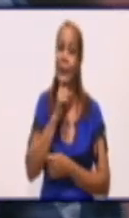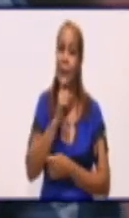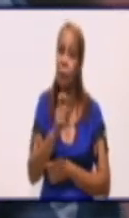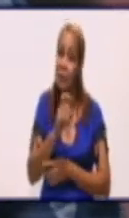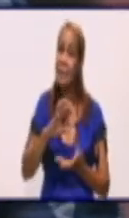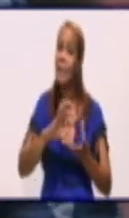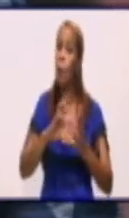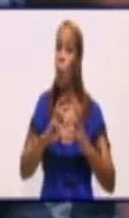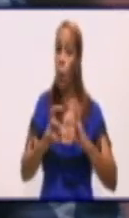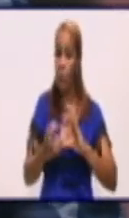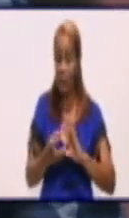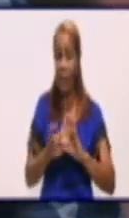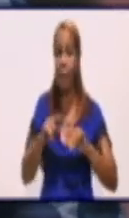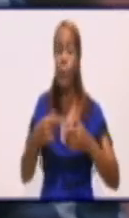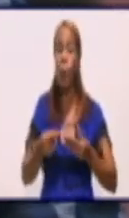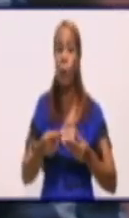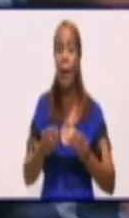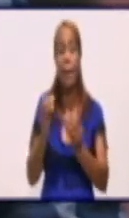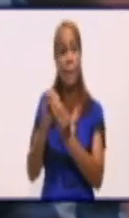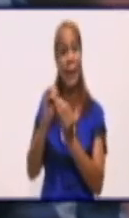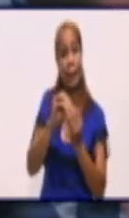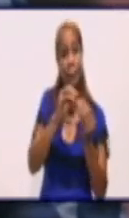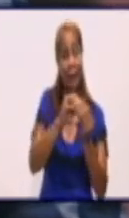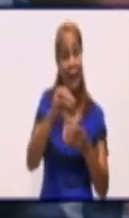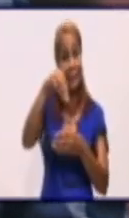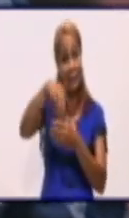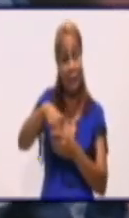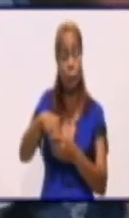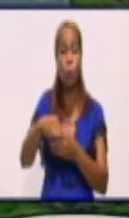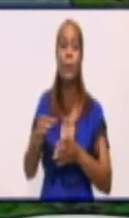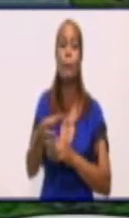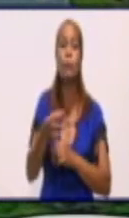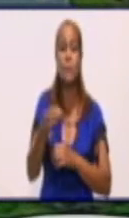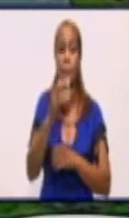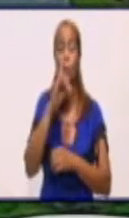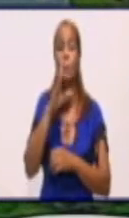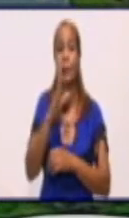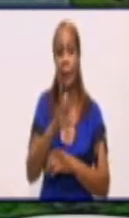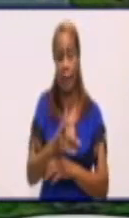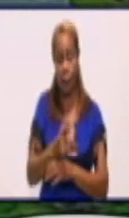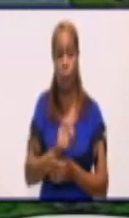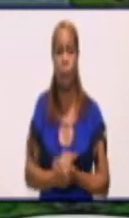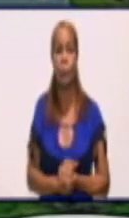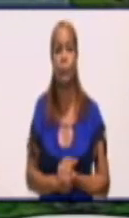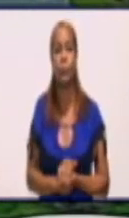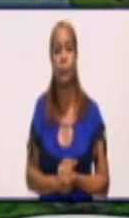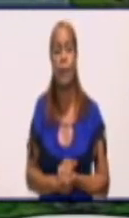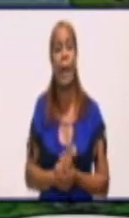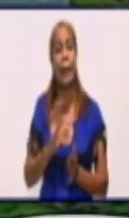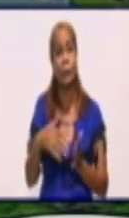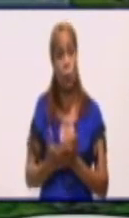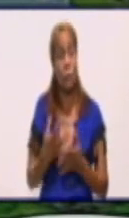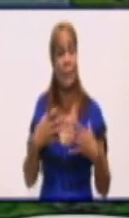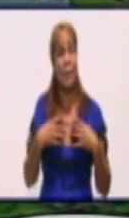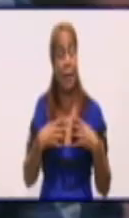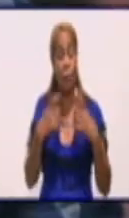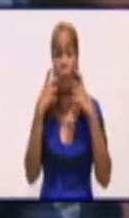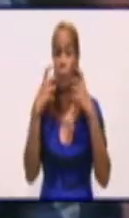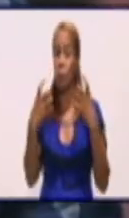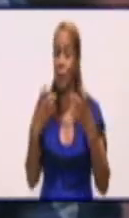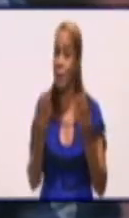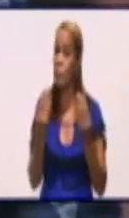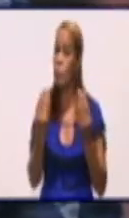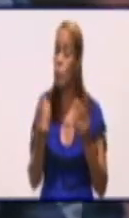de COVID. Hay un incremento sostenido del número de casos en este municipio, un importante número de contactos